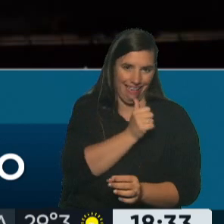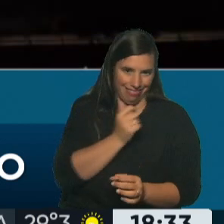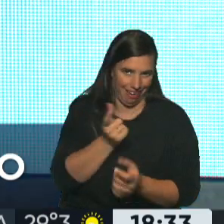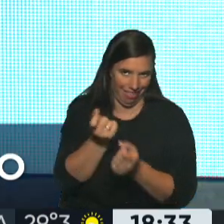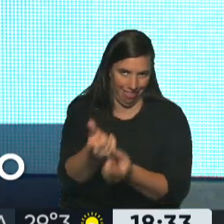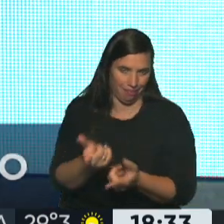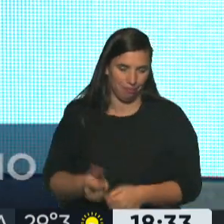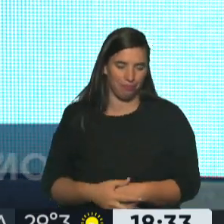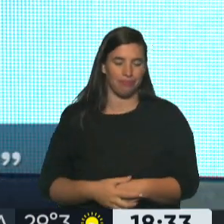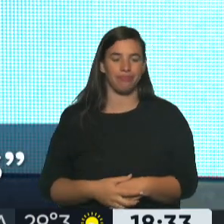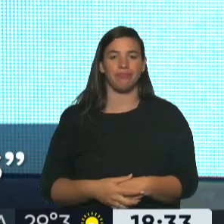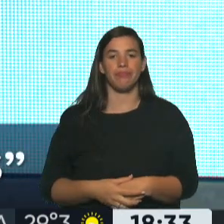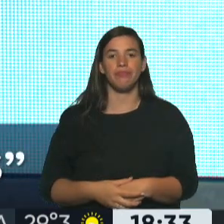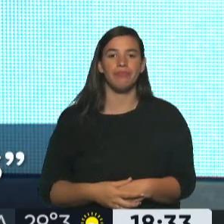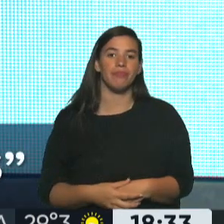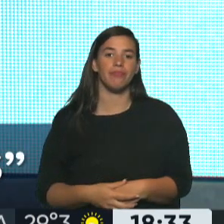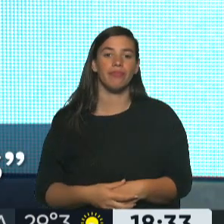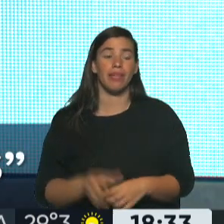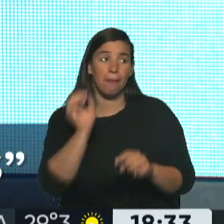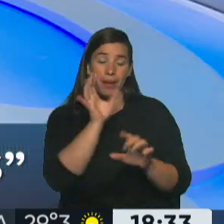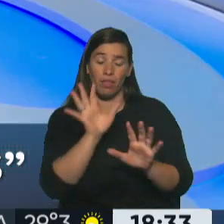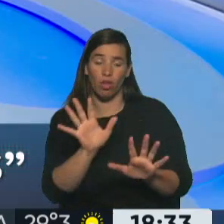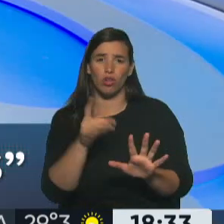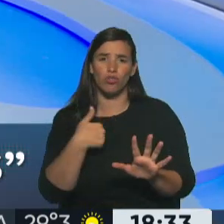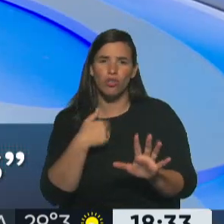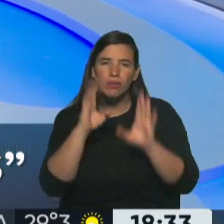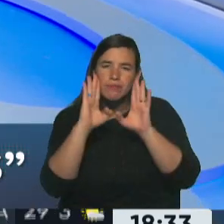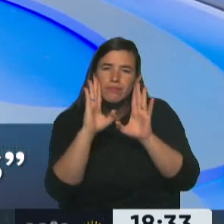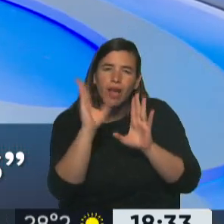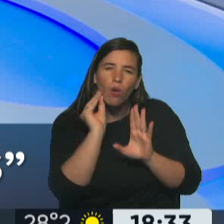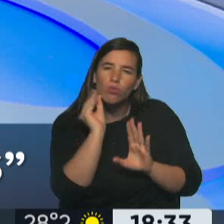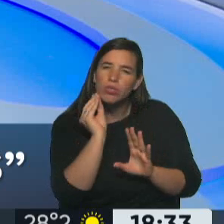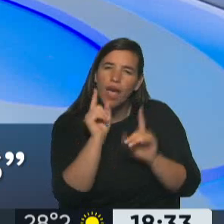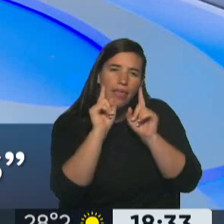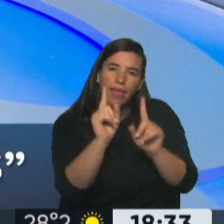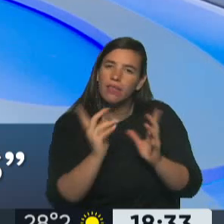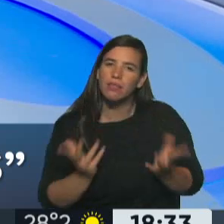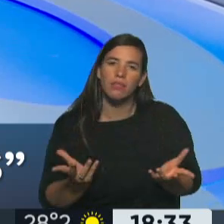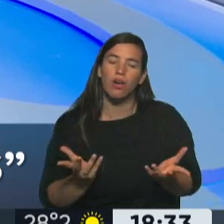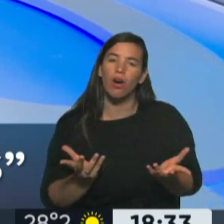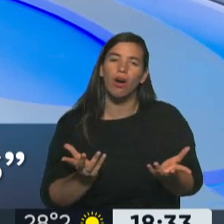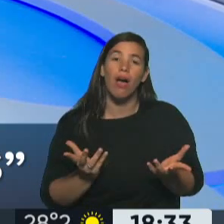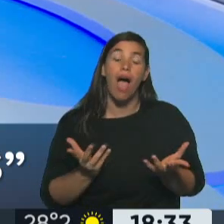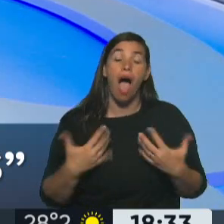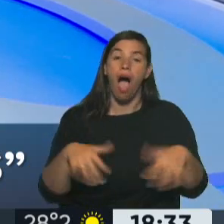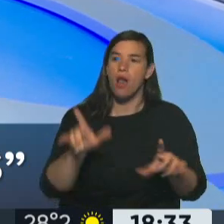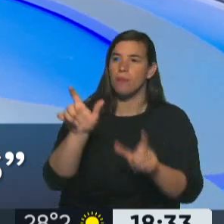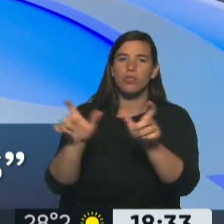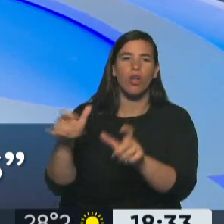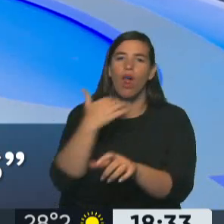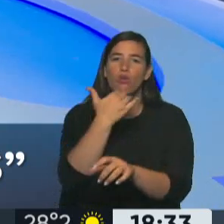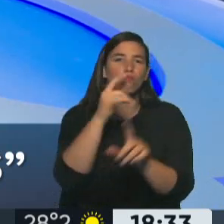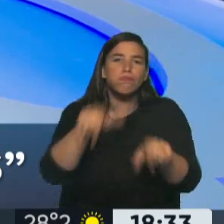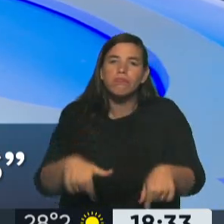que estoy... perdón, Vero, ¿no? Pero me quedé escuchándote atentamente, algo que por ahí muchos no sabían, ¿no? Esto de